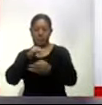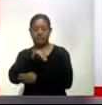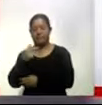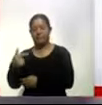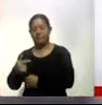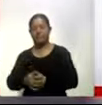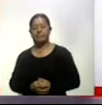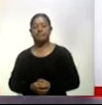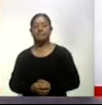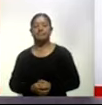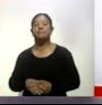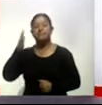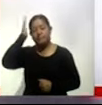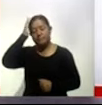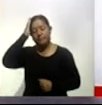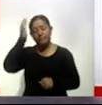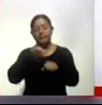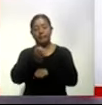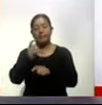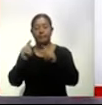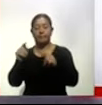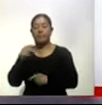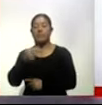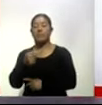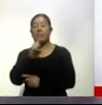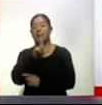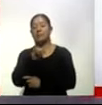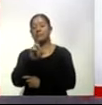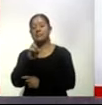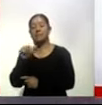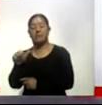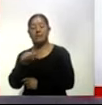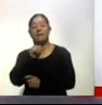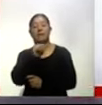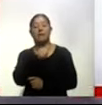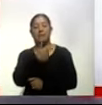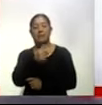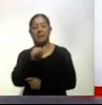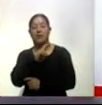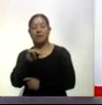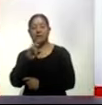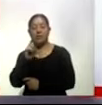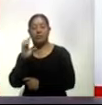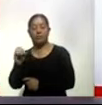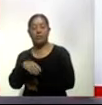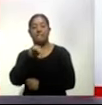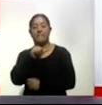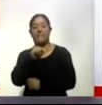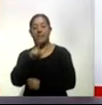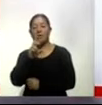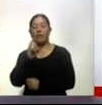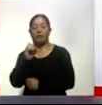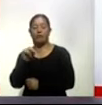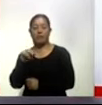El Ejecutivo del Estado nombró a Élida Garrido Maldonado como directora de Notarías y Registro Público de la